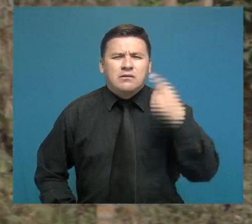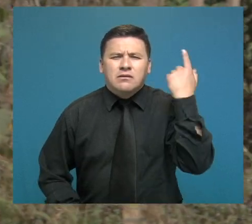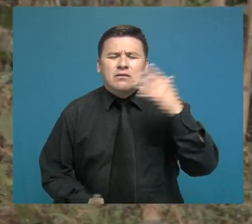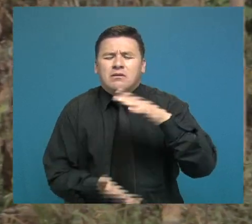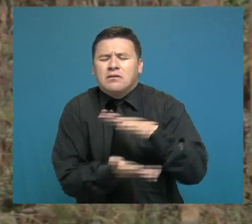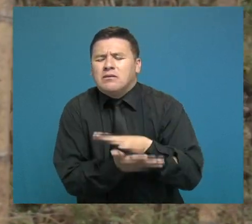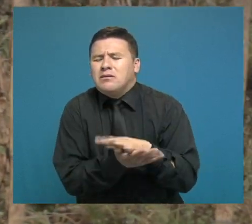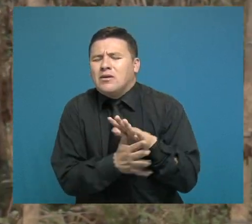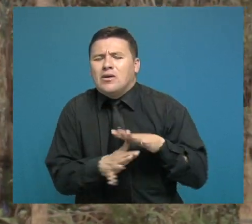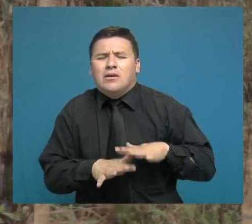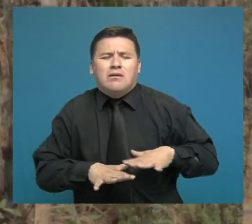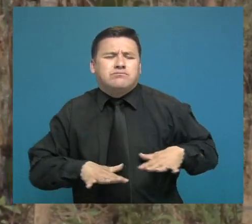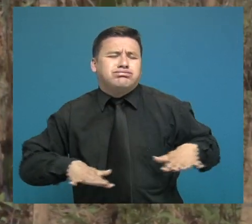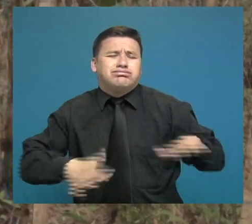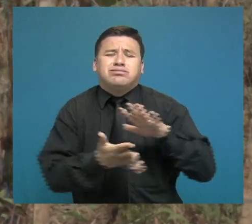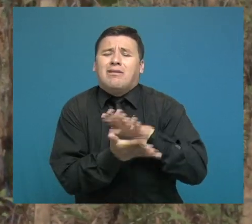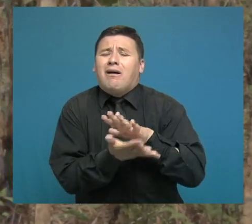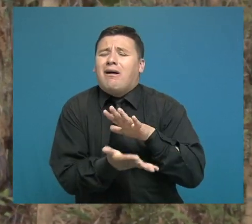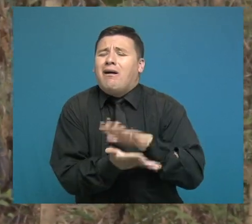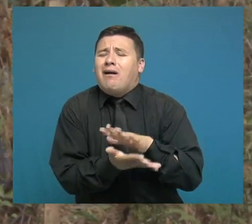Era muy tranquilo.